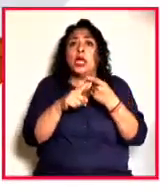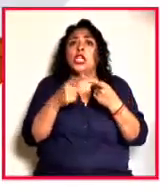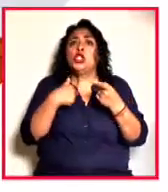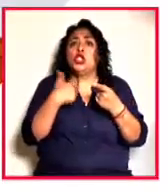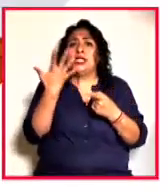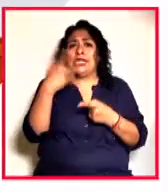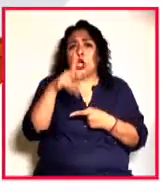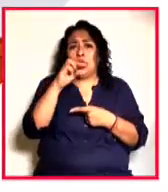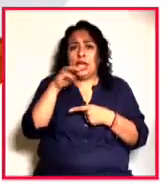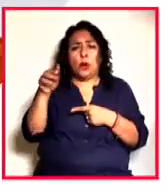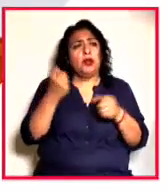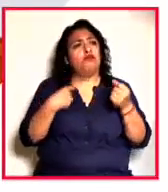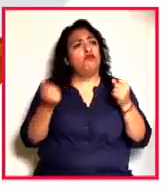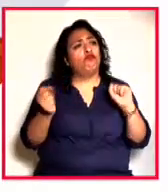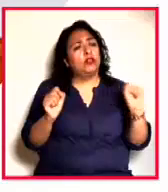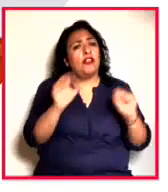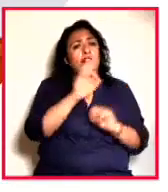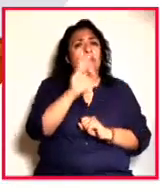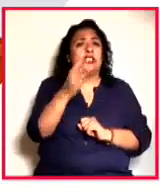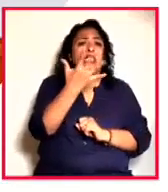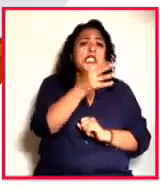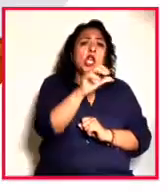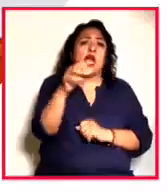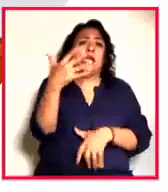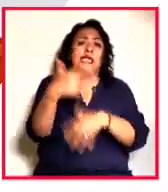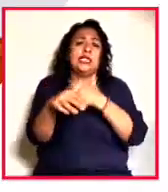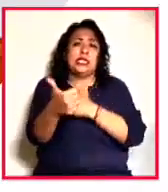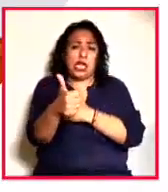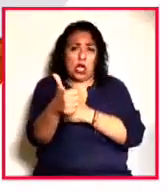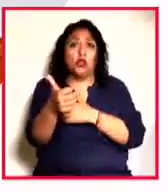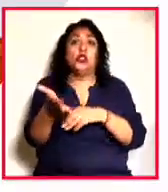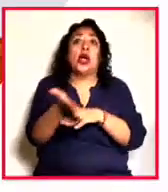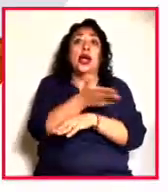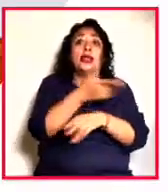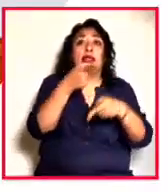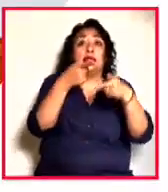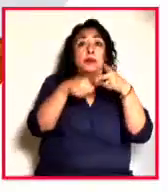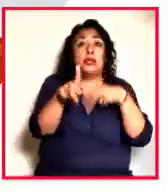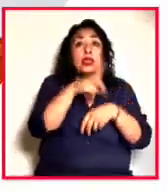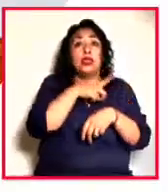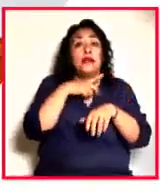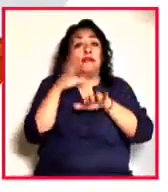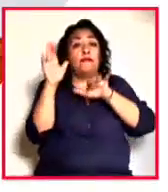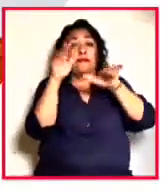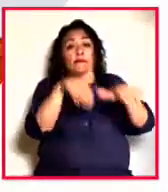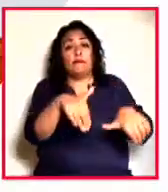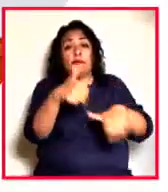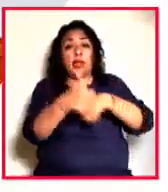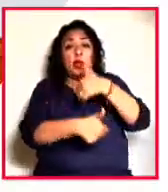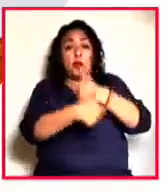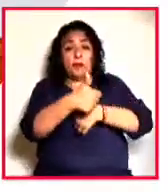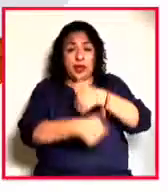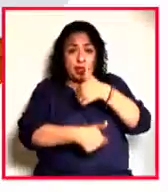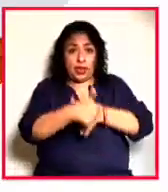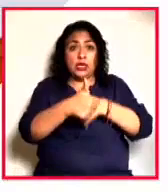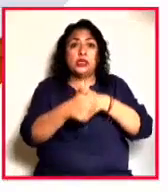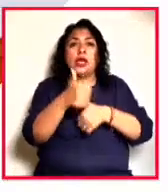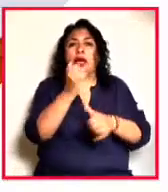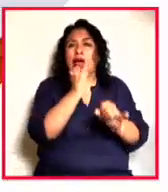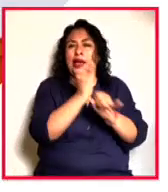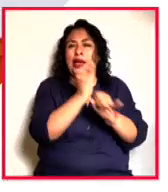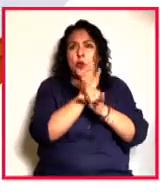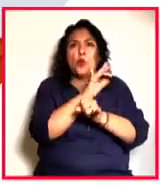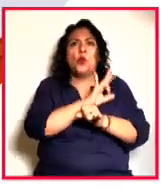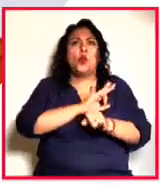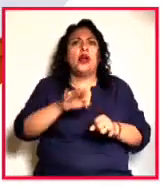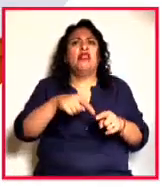kilómetros entre el 5 y el 15 de agosto. Antes de iniciar, debes de inscribirte a la competencia. Al ser virtual, la puedes